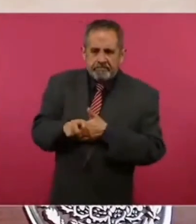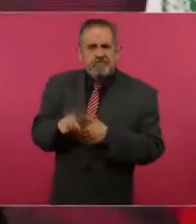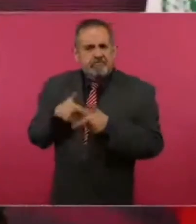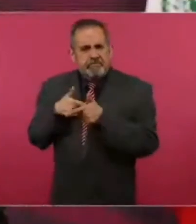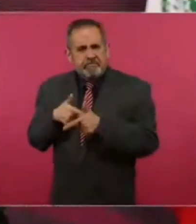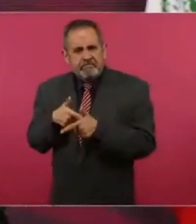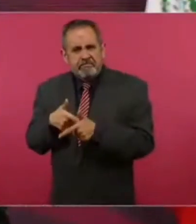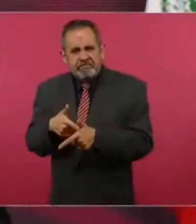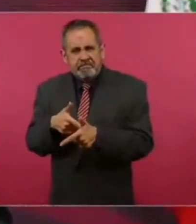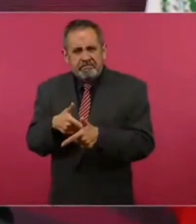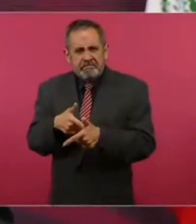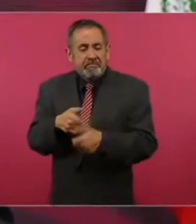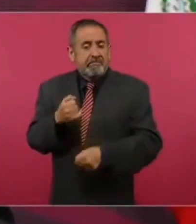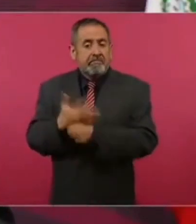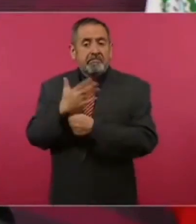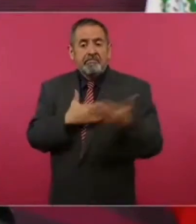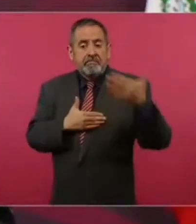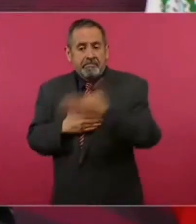de obstáculo.